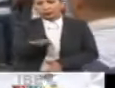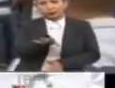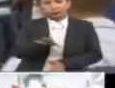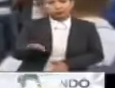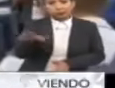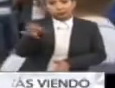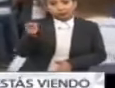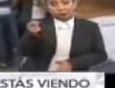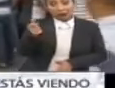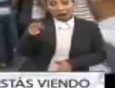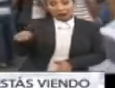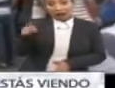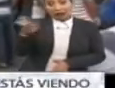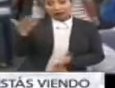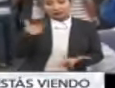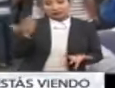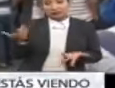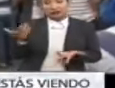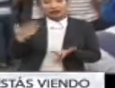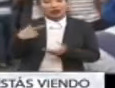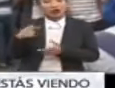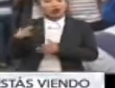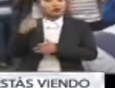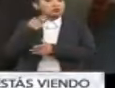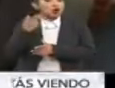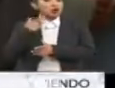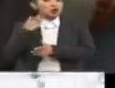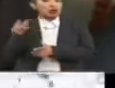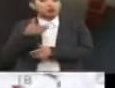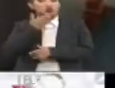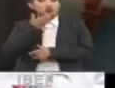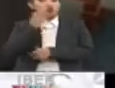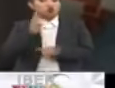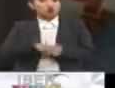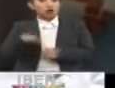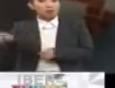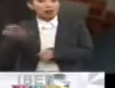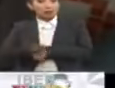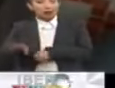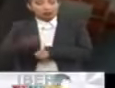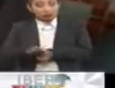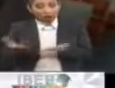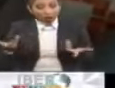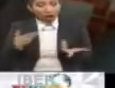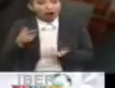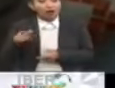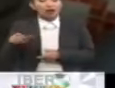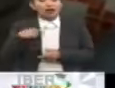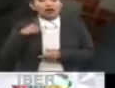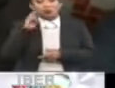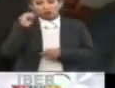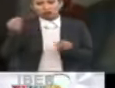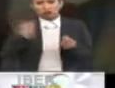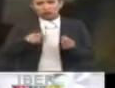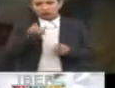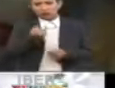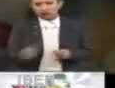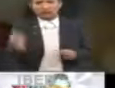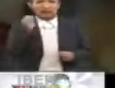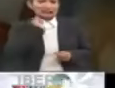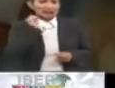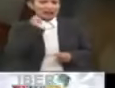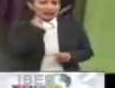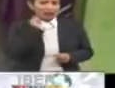prácticamente los estamentos de la política tradicional brasileña, grandes figuras en el Senado,